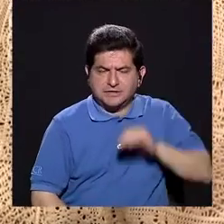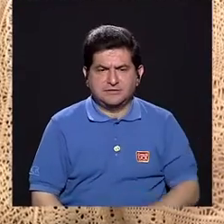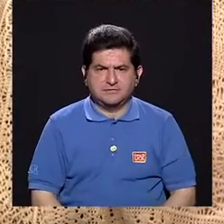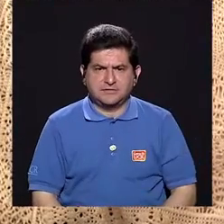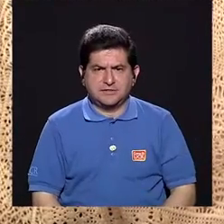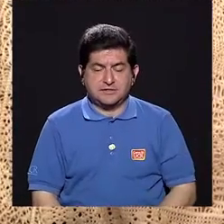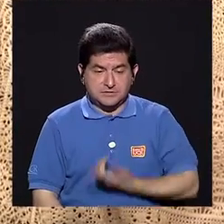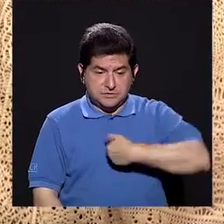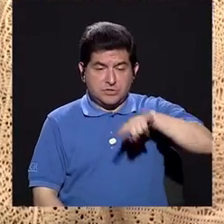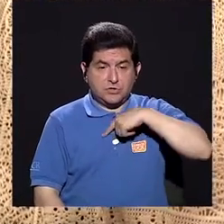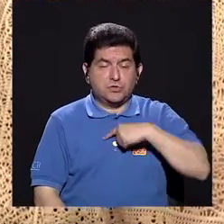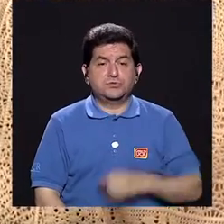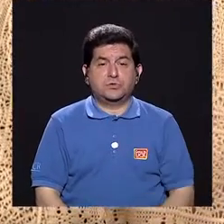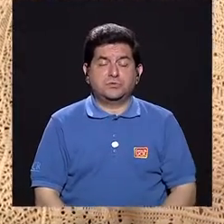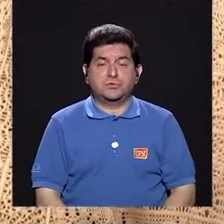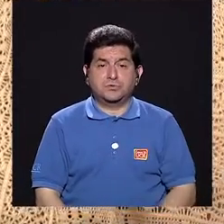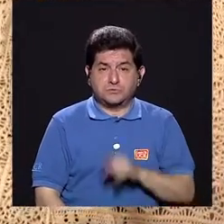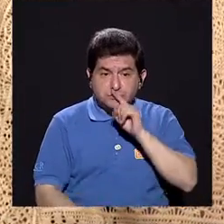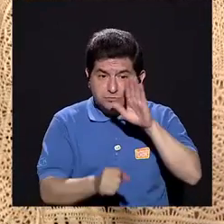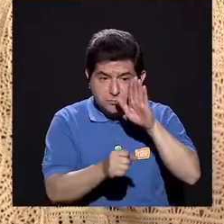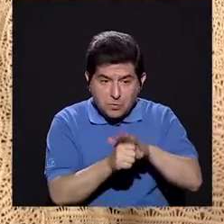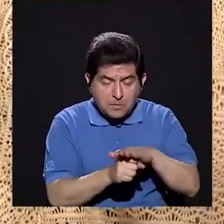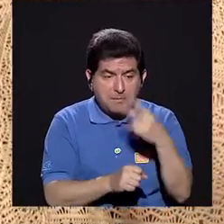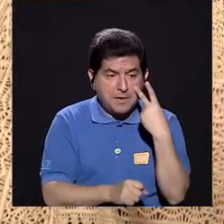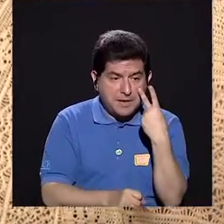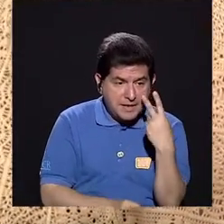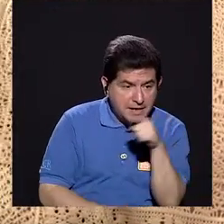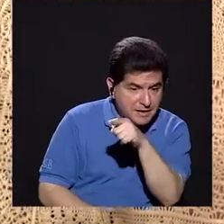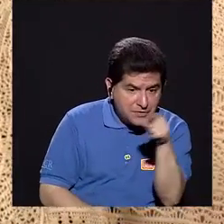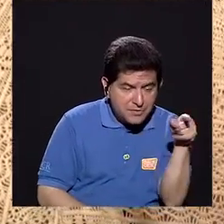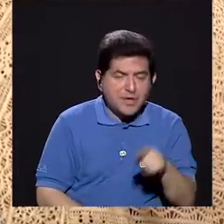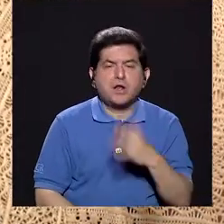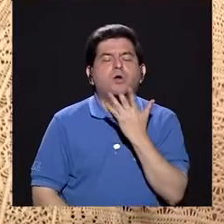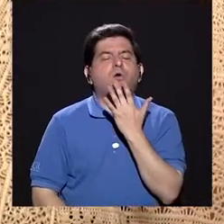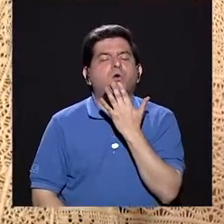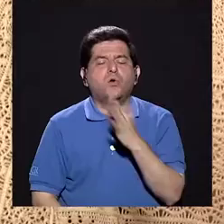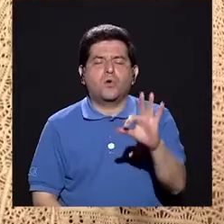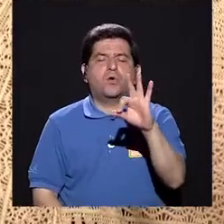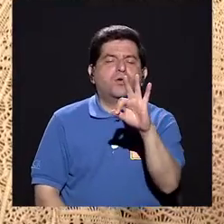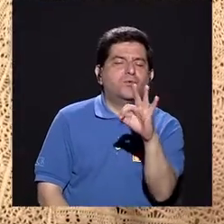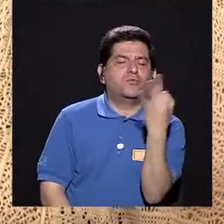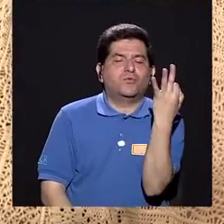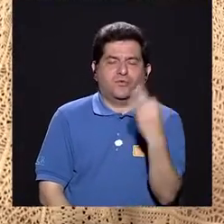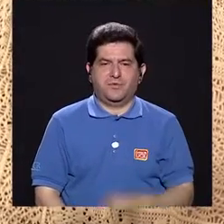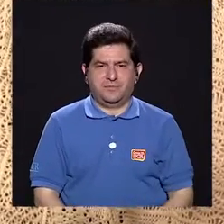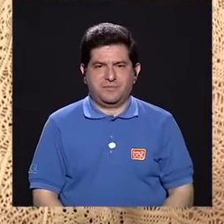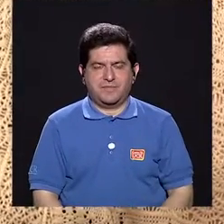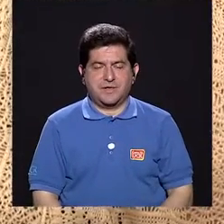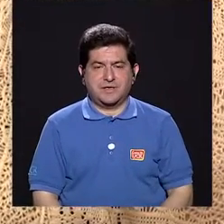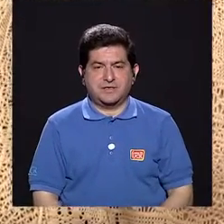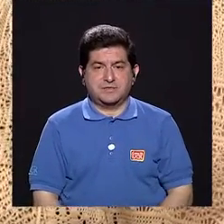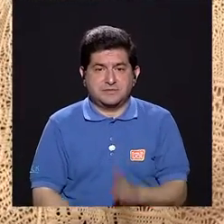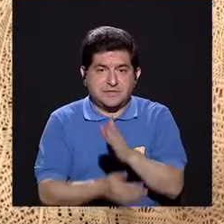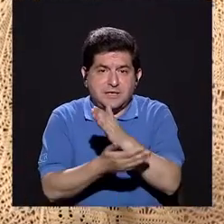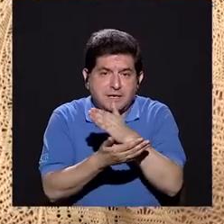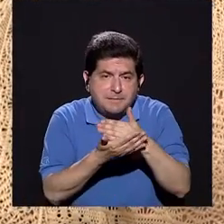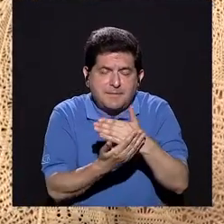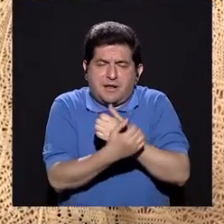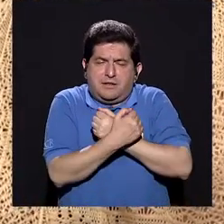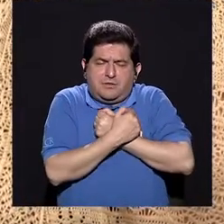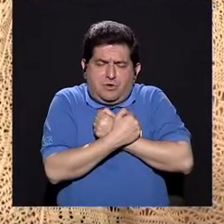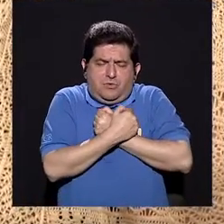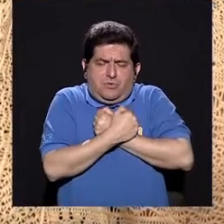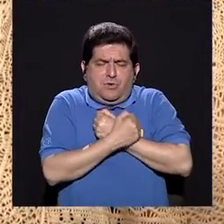logramos ver los colores, ver formas. En la parte afectiva, el niño